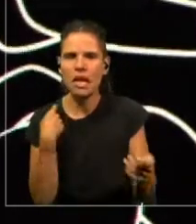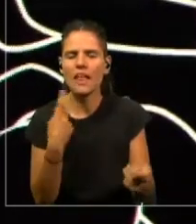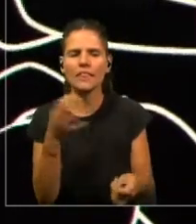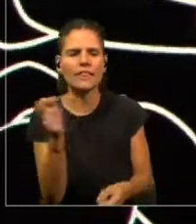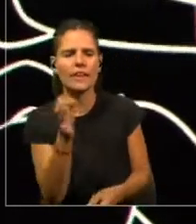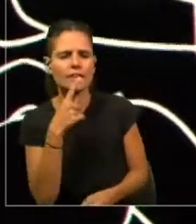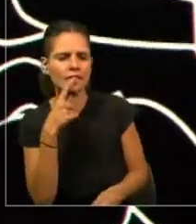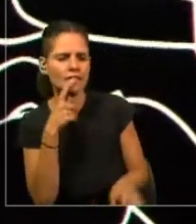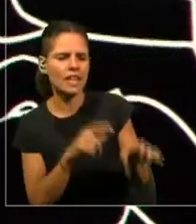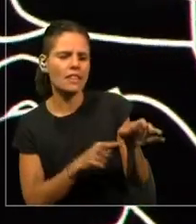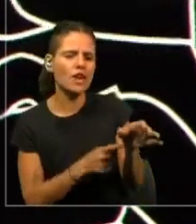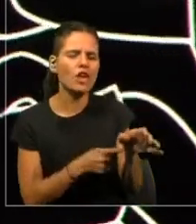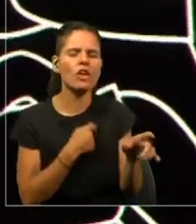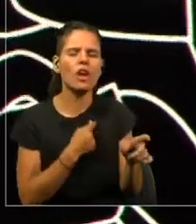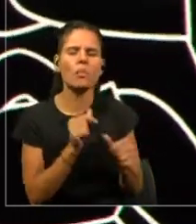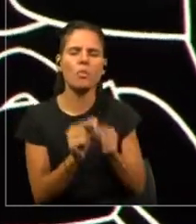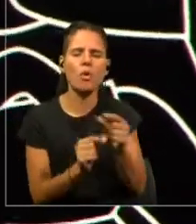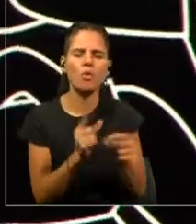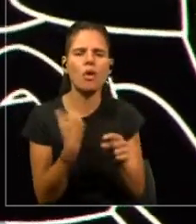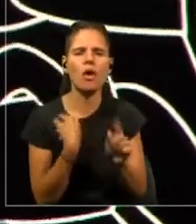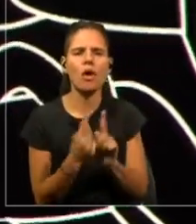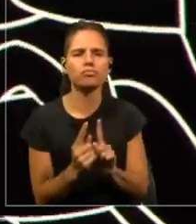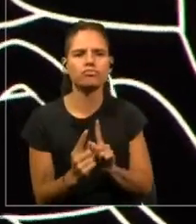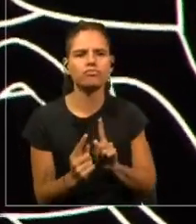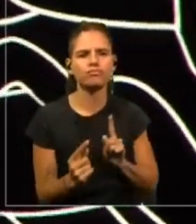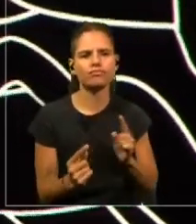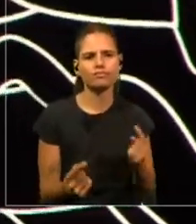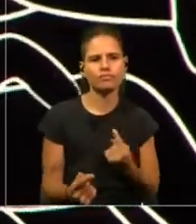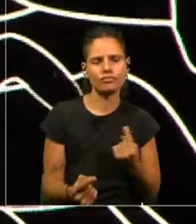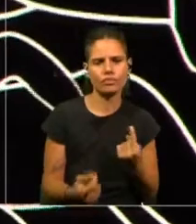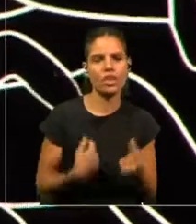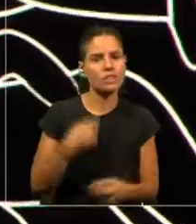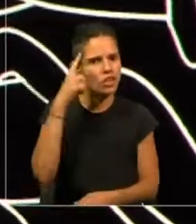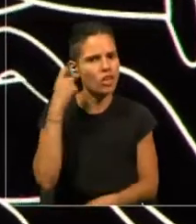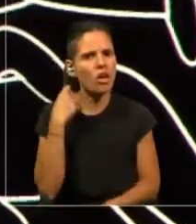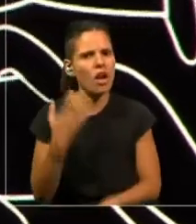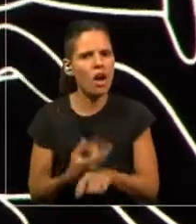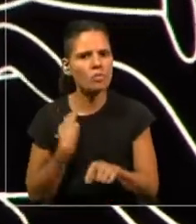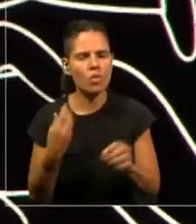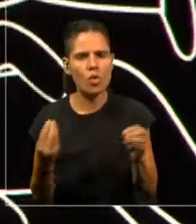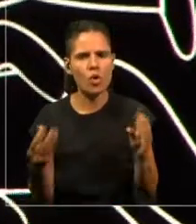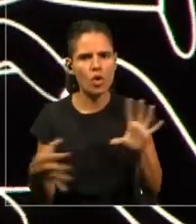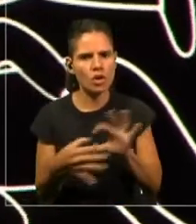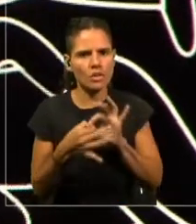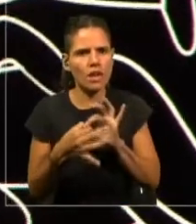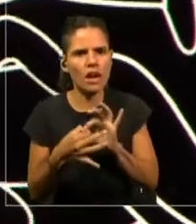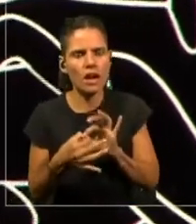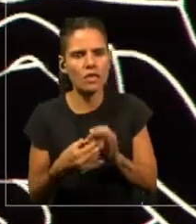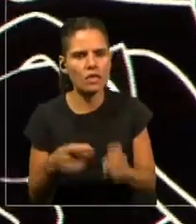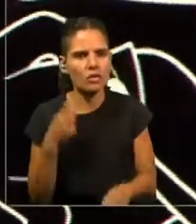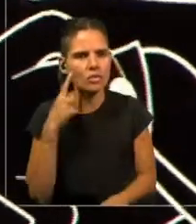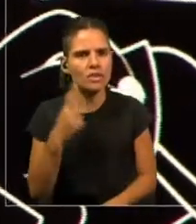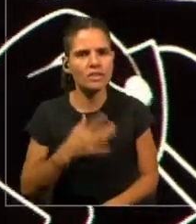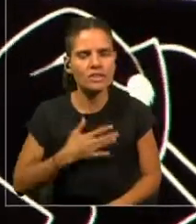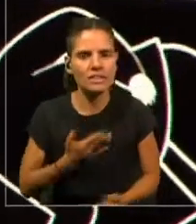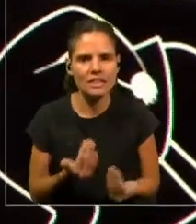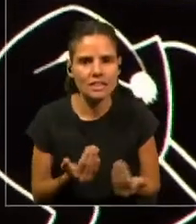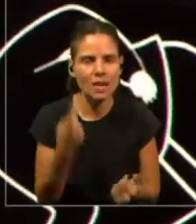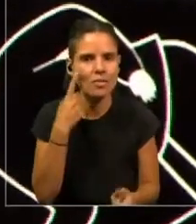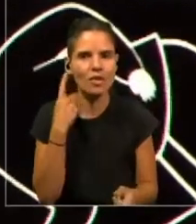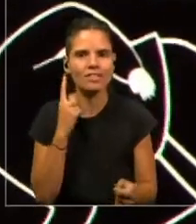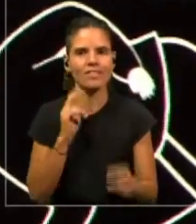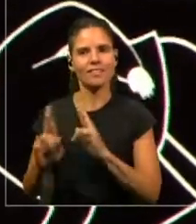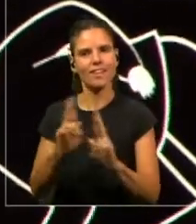está aislando. Yo creo que eso no es verdad. Yo creo que estamos más conectados que nunca. Es que necesitamos esa interacción personal.